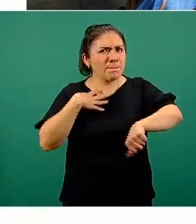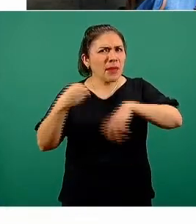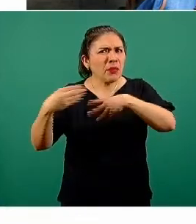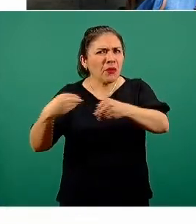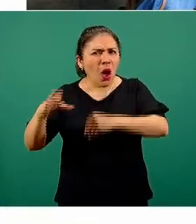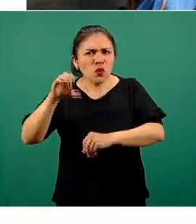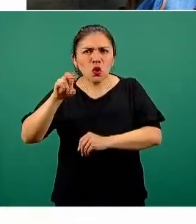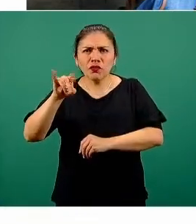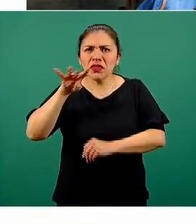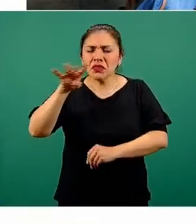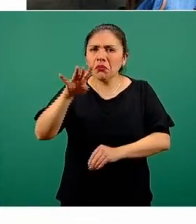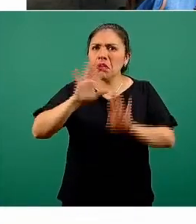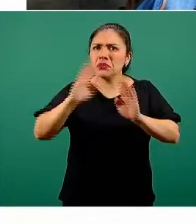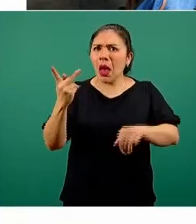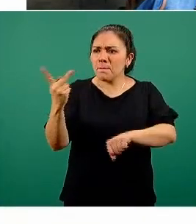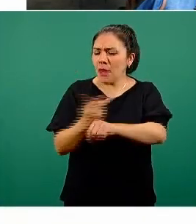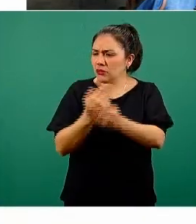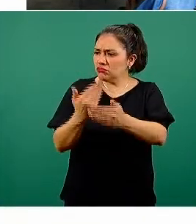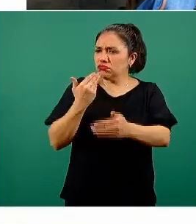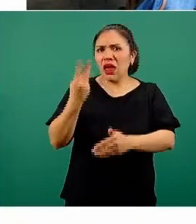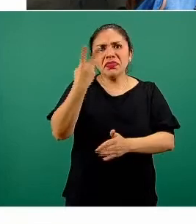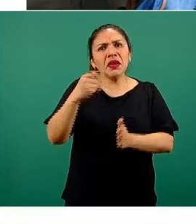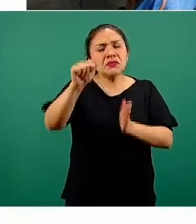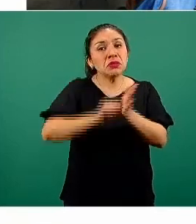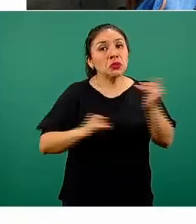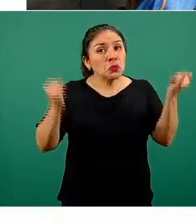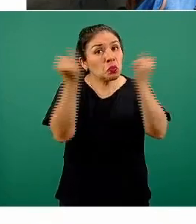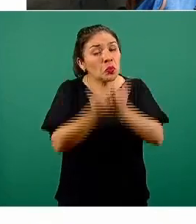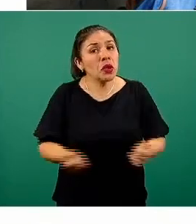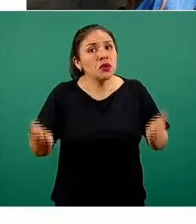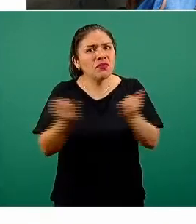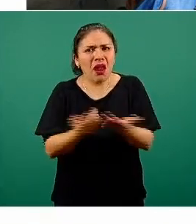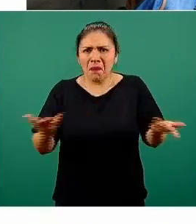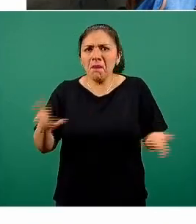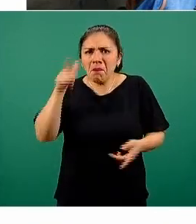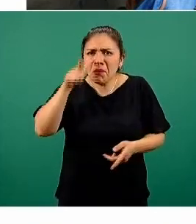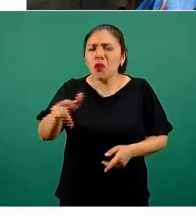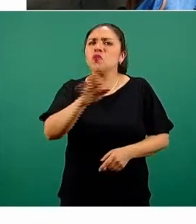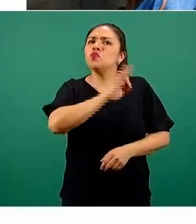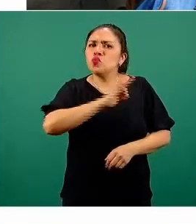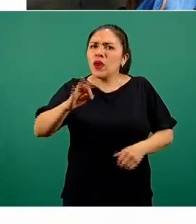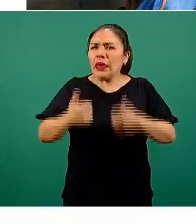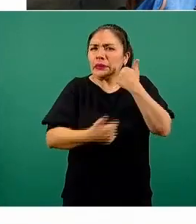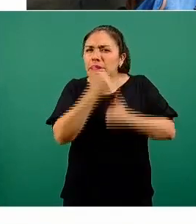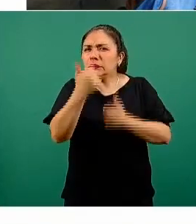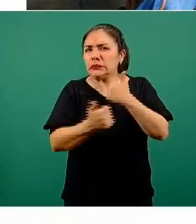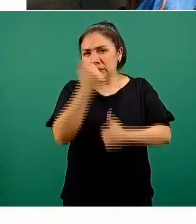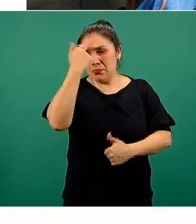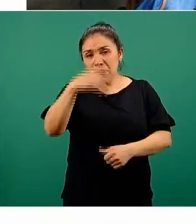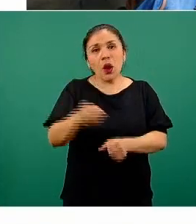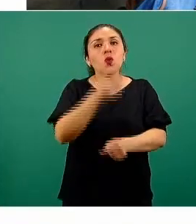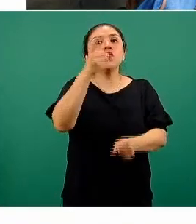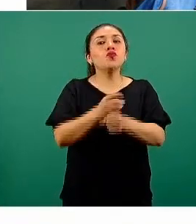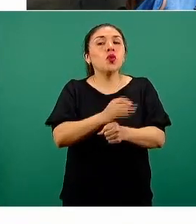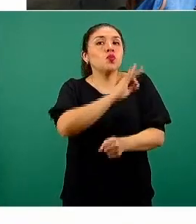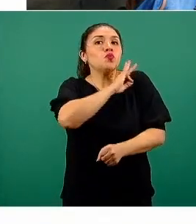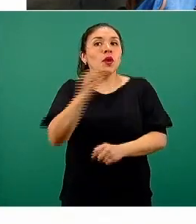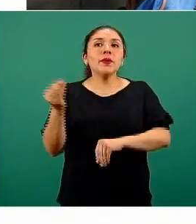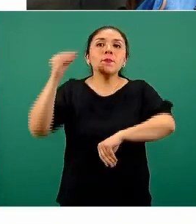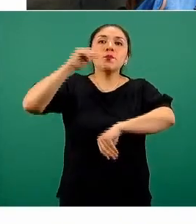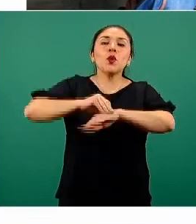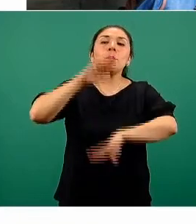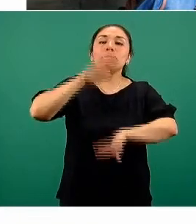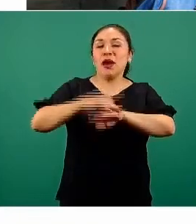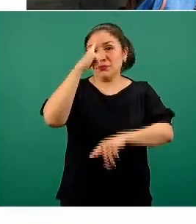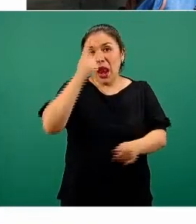-19 y que lo ha tenido ya por más de tres meses, lograr buscar una oportunidad adicional al